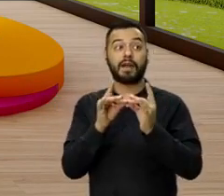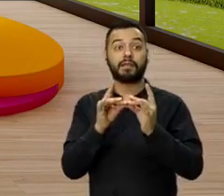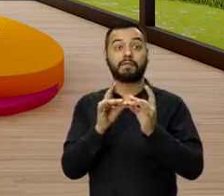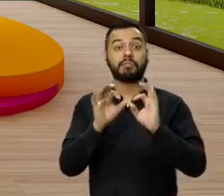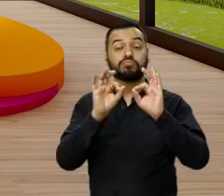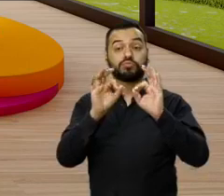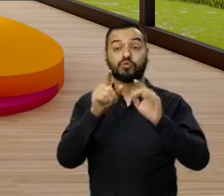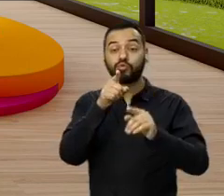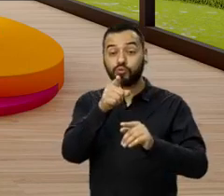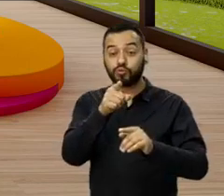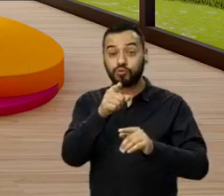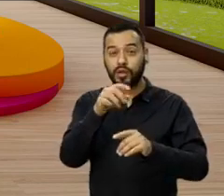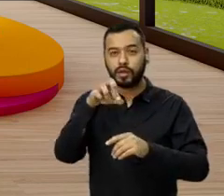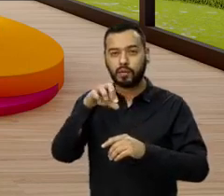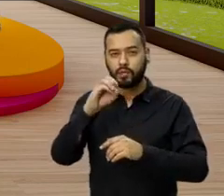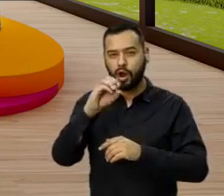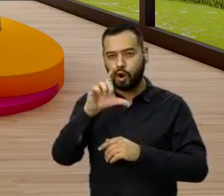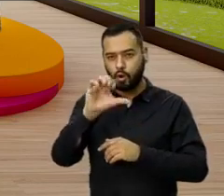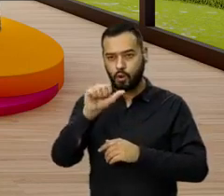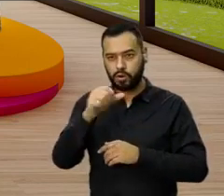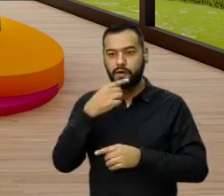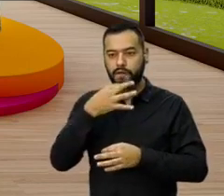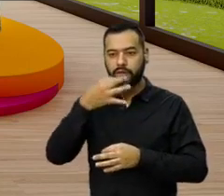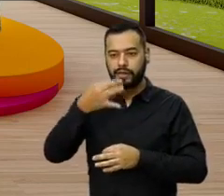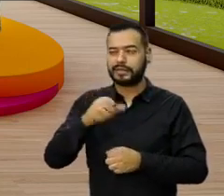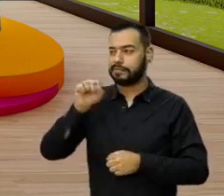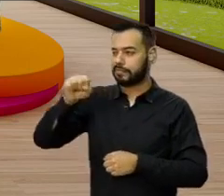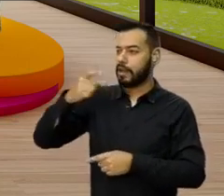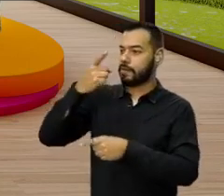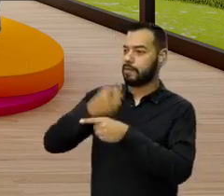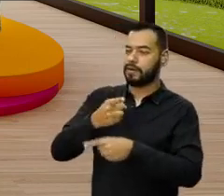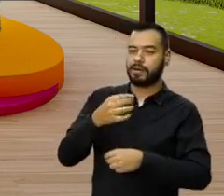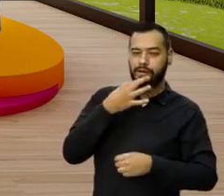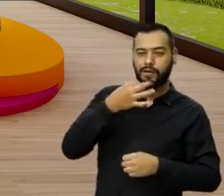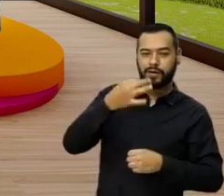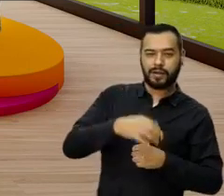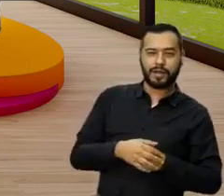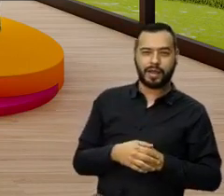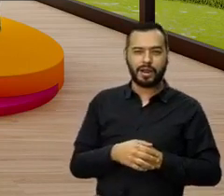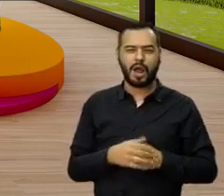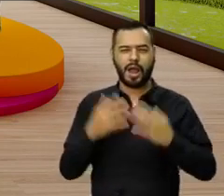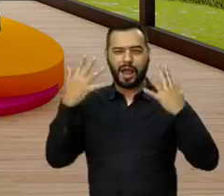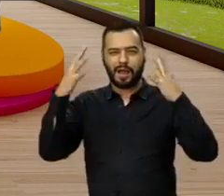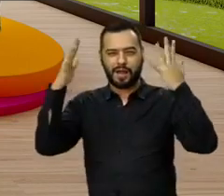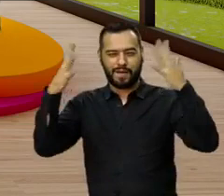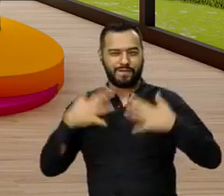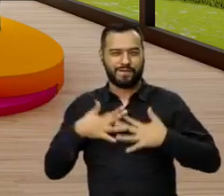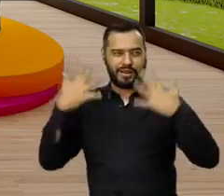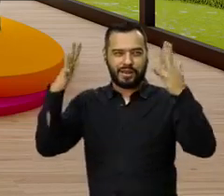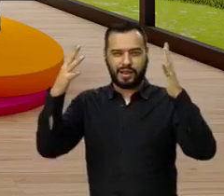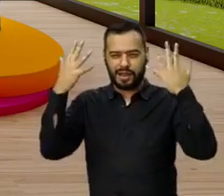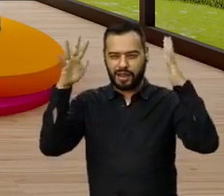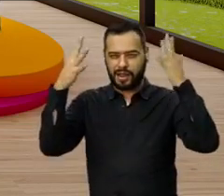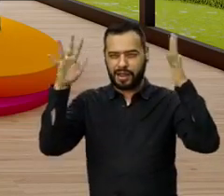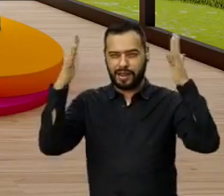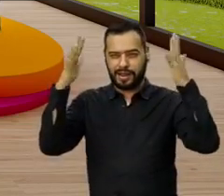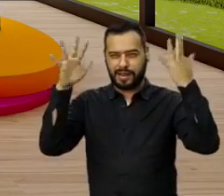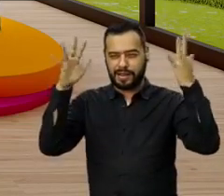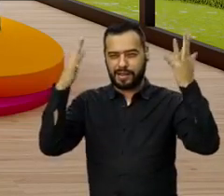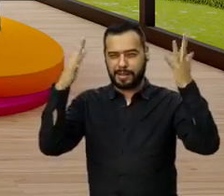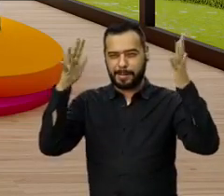quiere decir que tú, Paola Andrea, dices verdadero. Así es, es verdadero. Ajá, sí. ¡Felicitaciones! ¡Felicitaciones! ¡Felicidades!